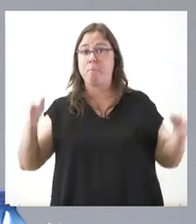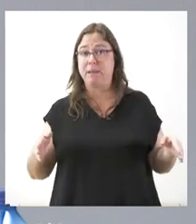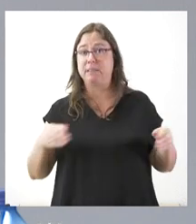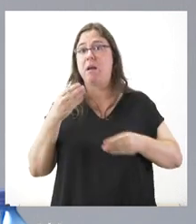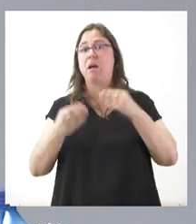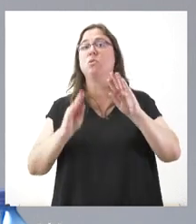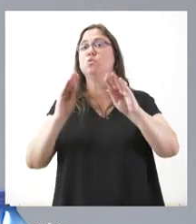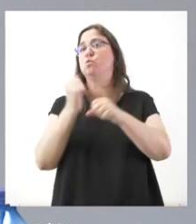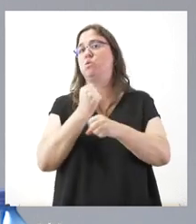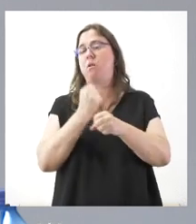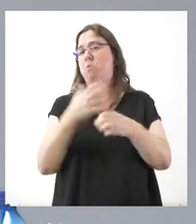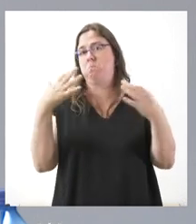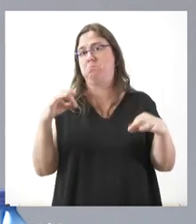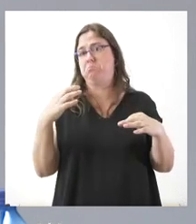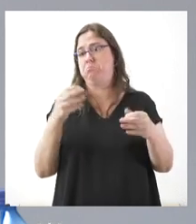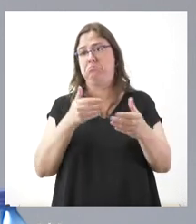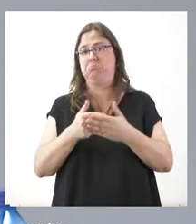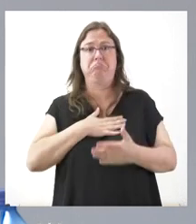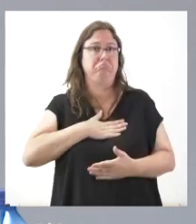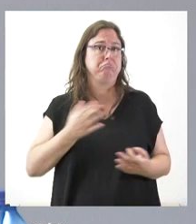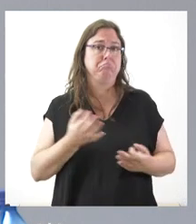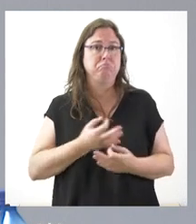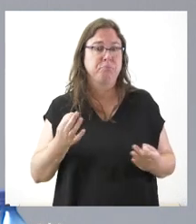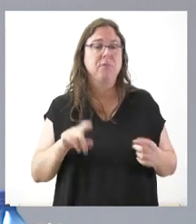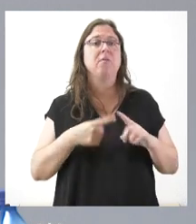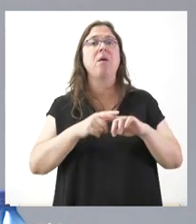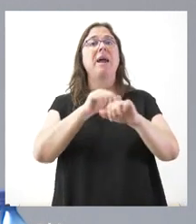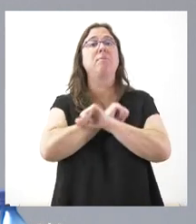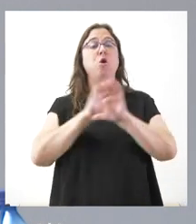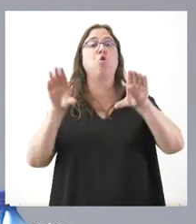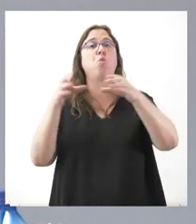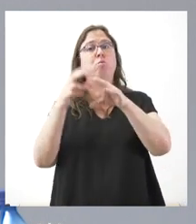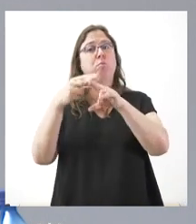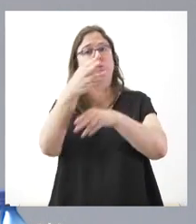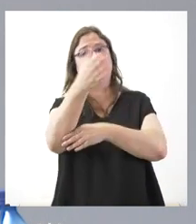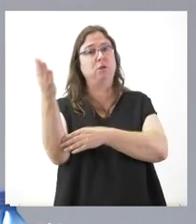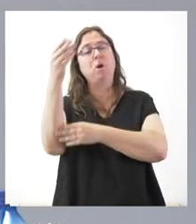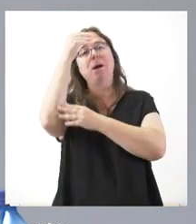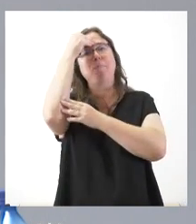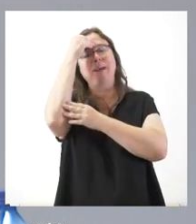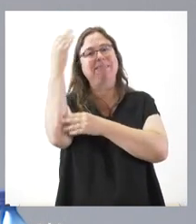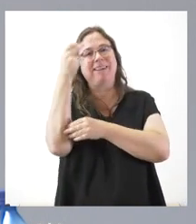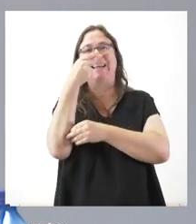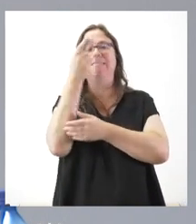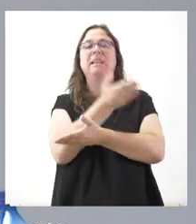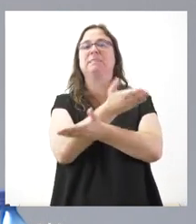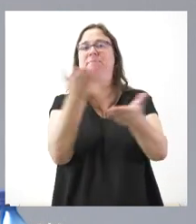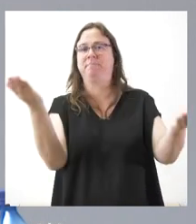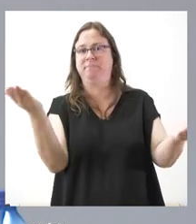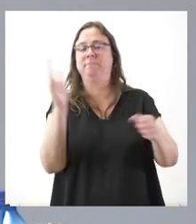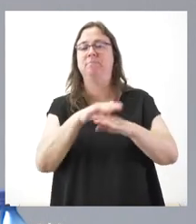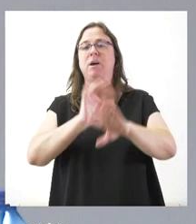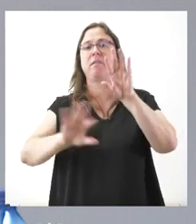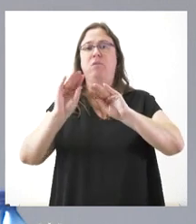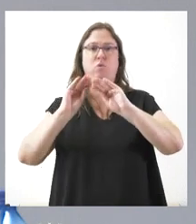su labor a plena satisfacción y también espero de los grupos parlamentarios que piensen siempre en el interés general a la hora de tomar sus